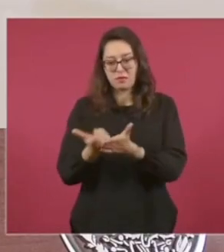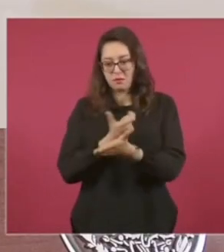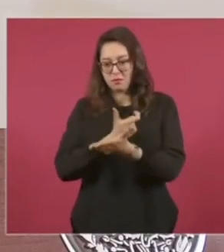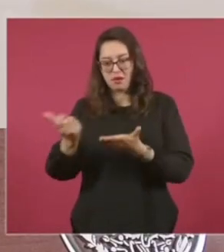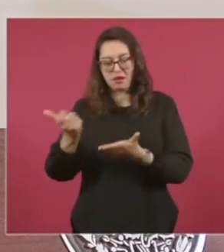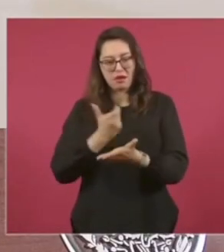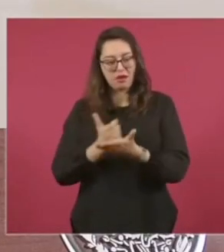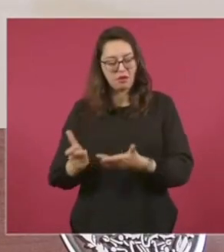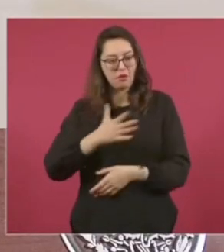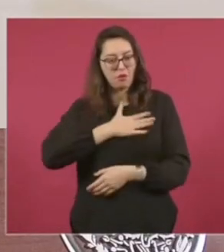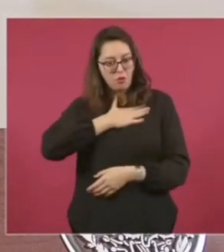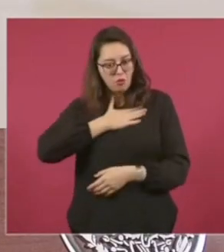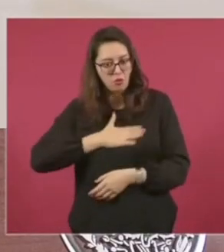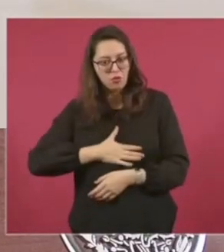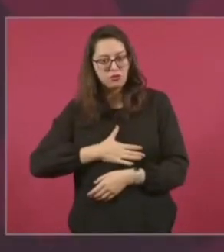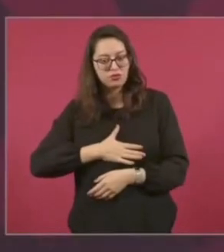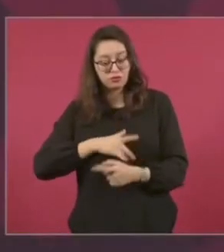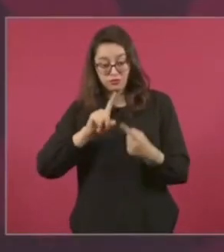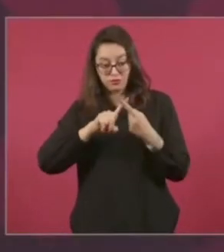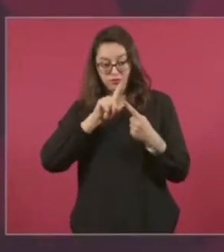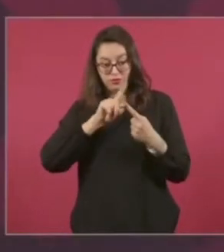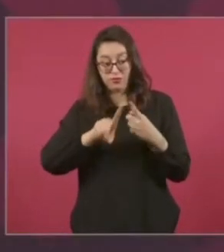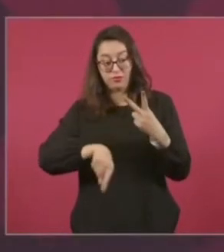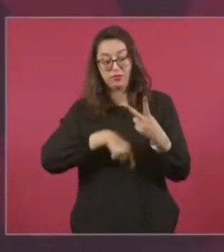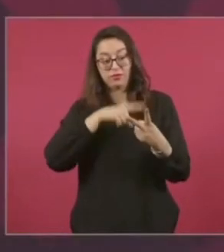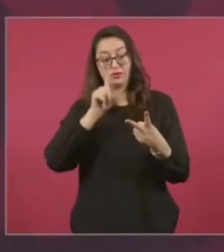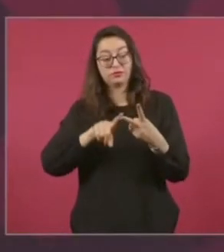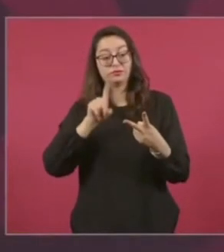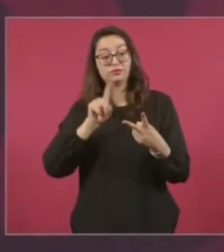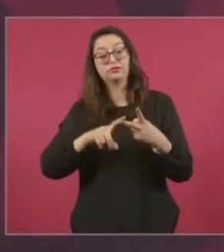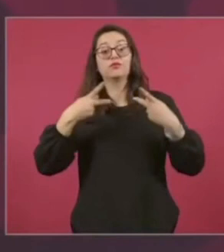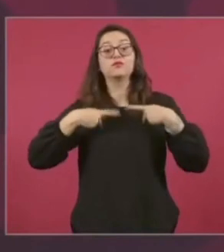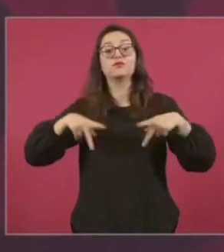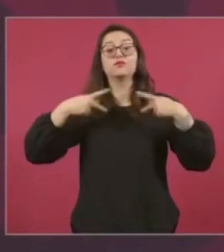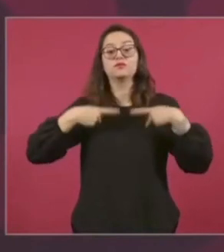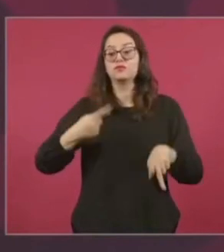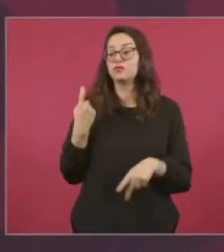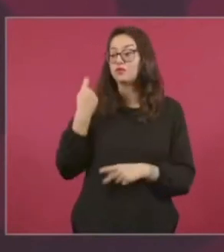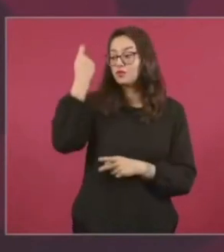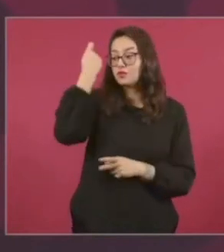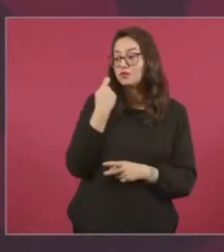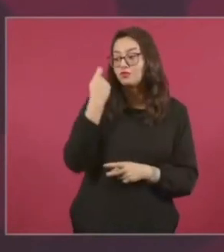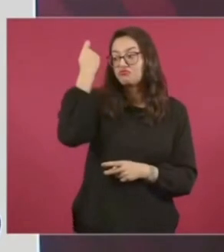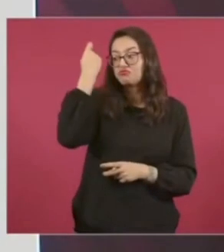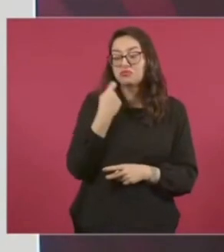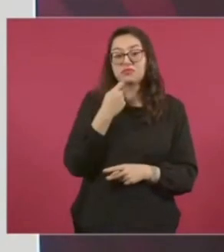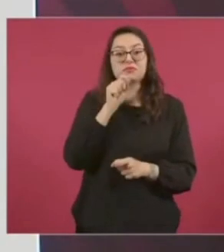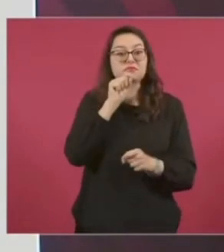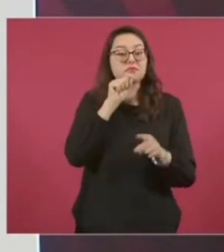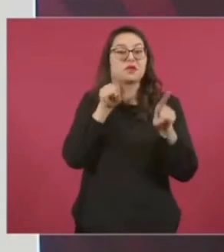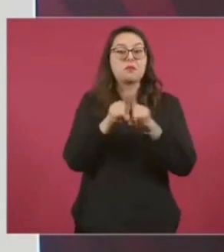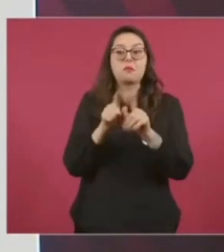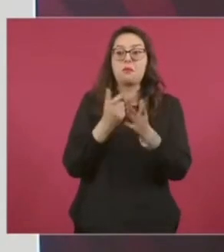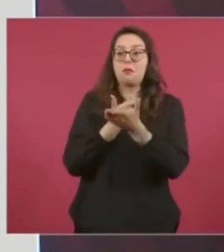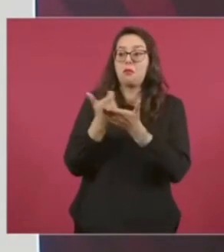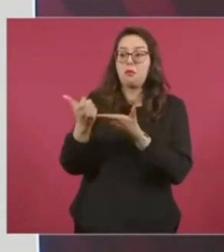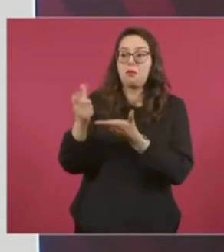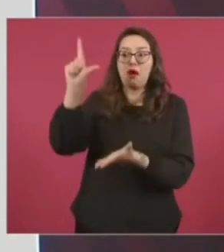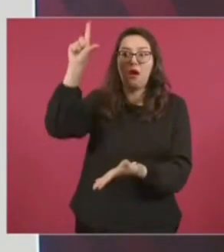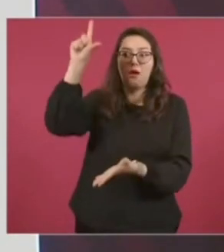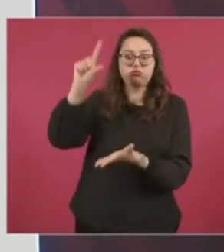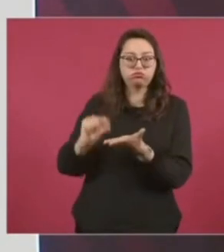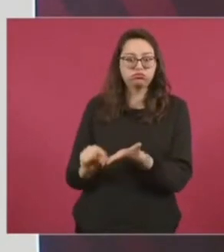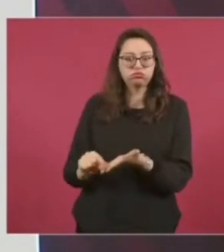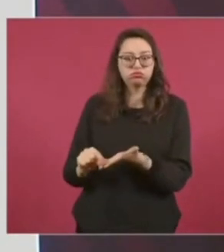porque también, imagínense, un